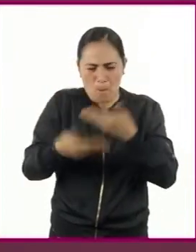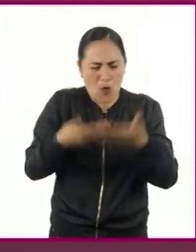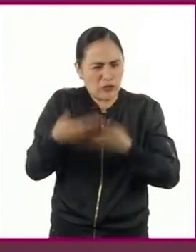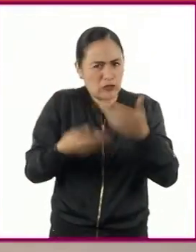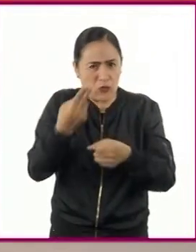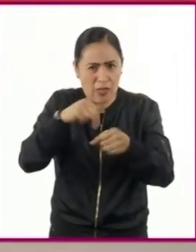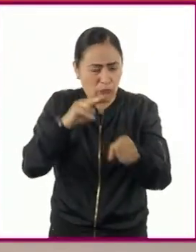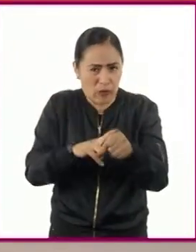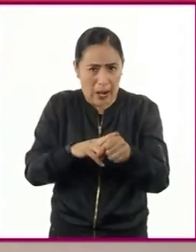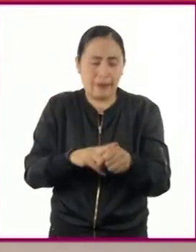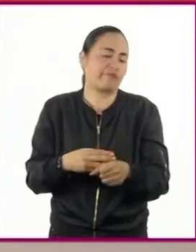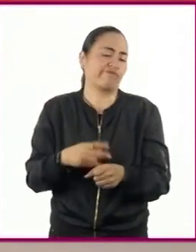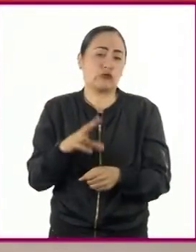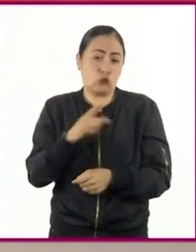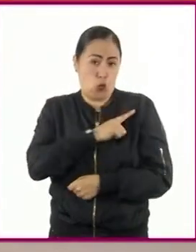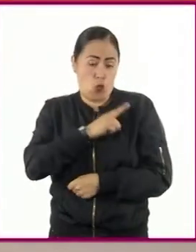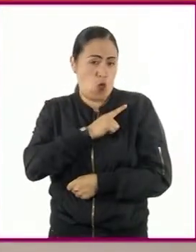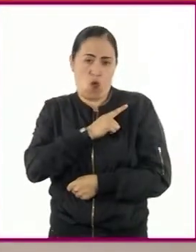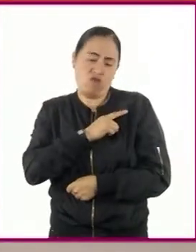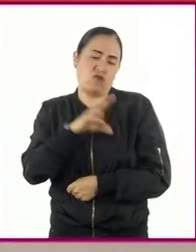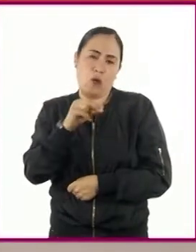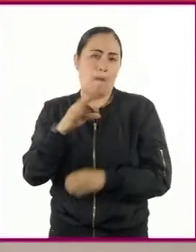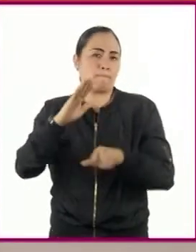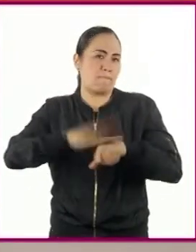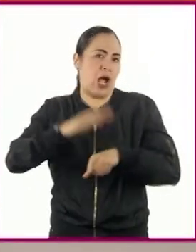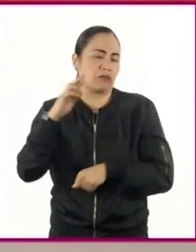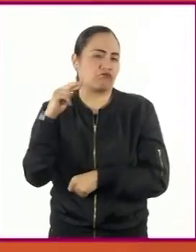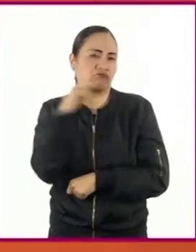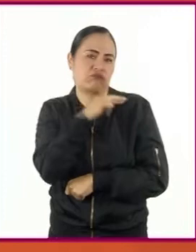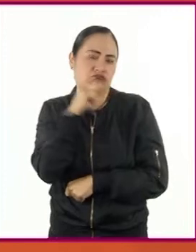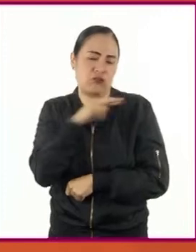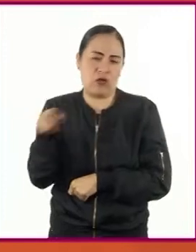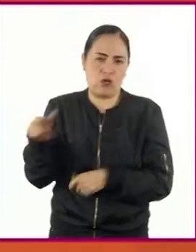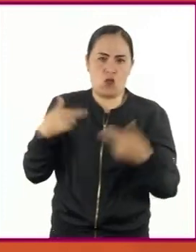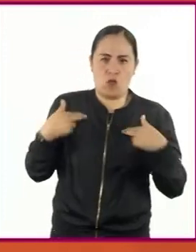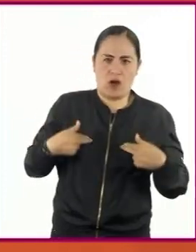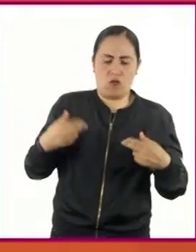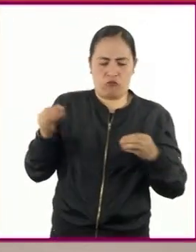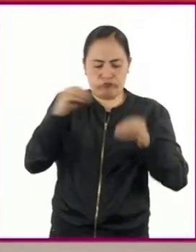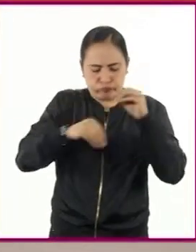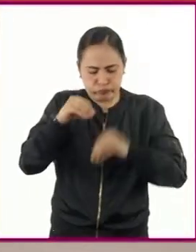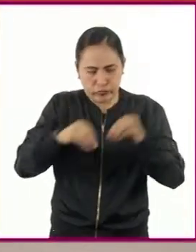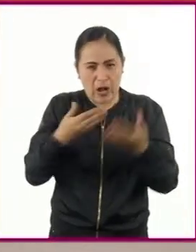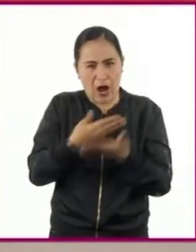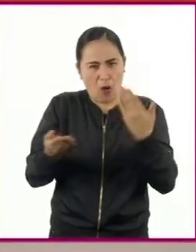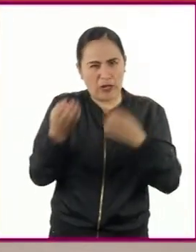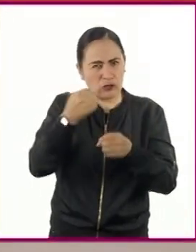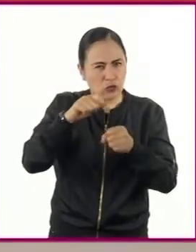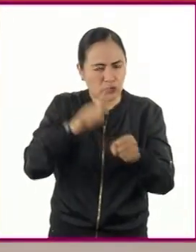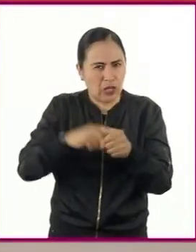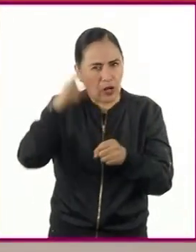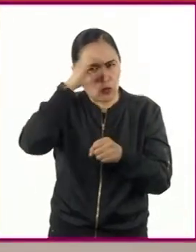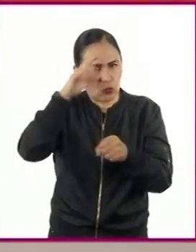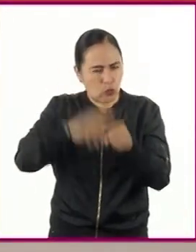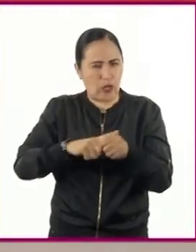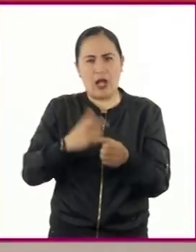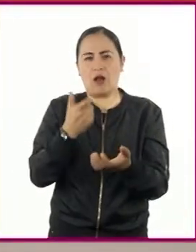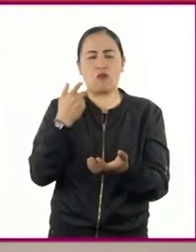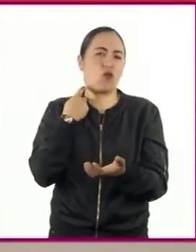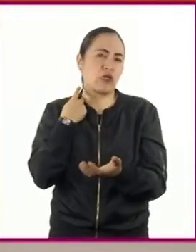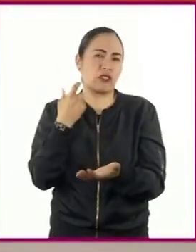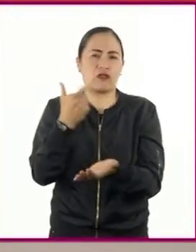naturales. Hoy se debate en el mundo en términos sociales, culturales, políticos y económicos